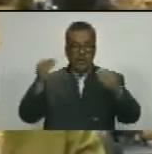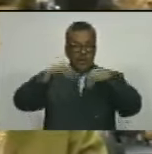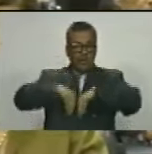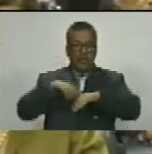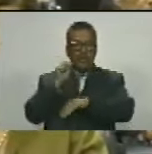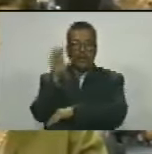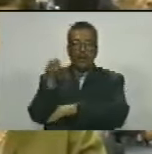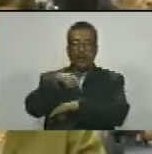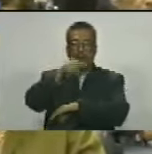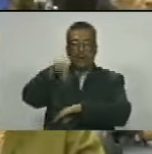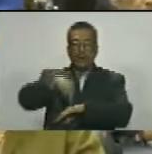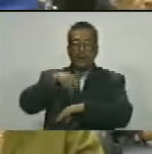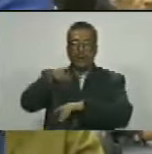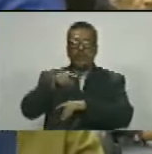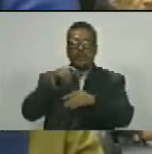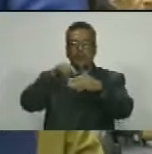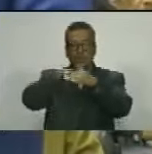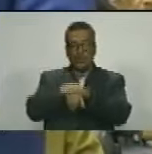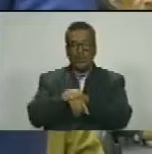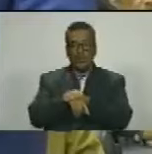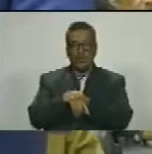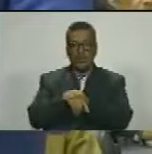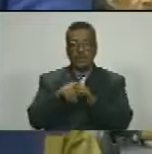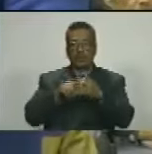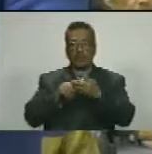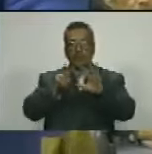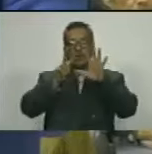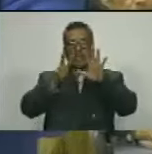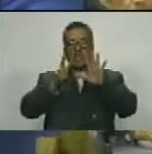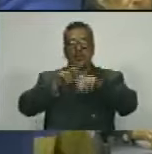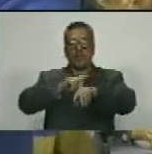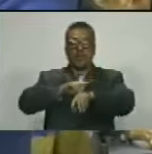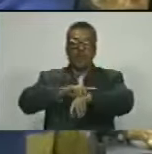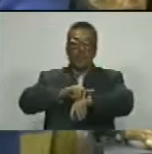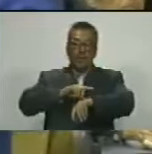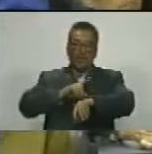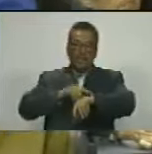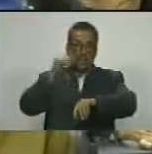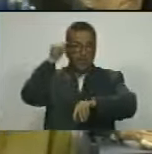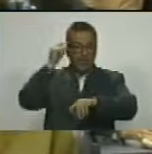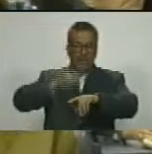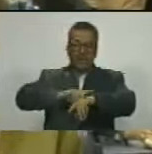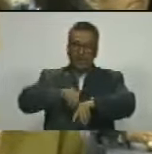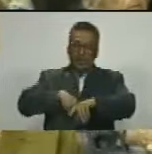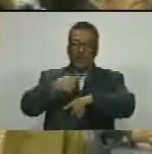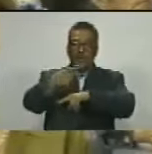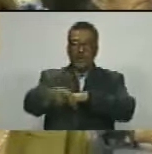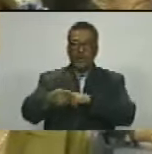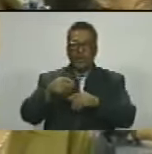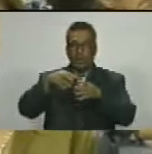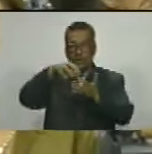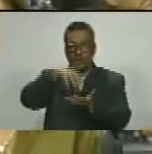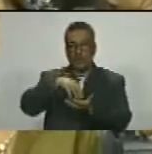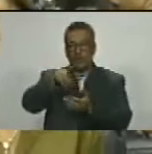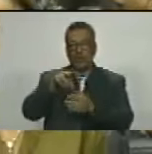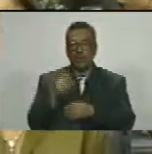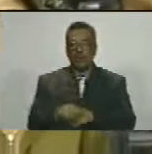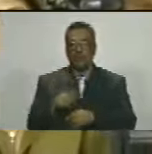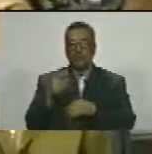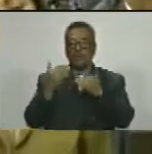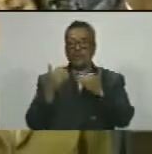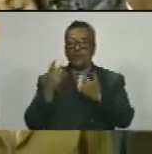asamblea nacional dentro de los siete días continuos siguientes a la instalación nos